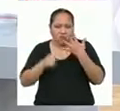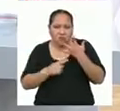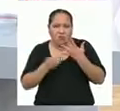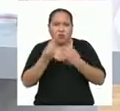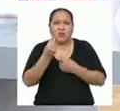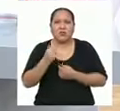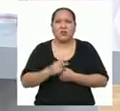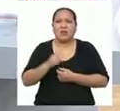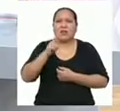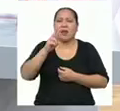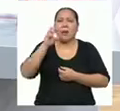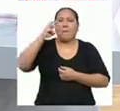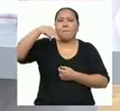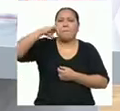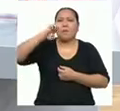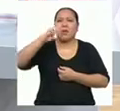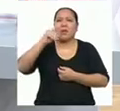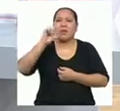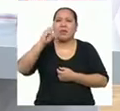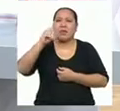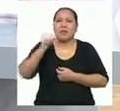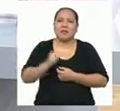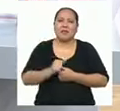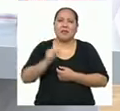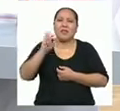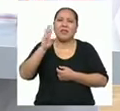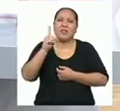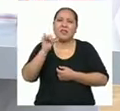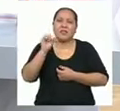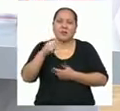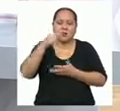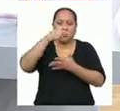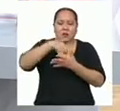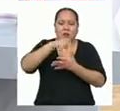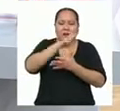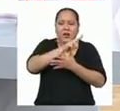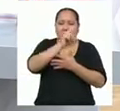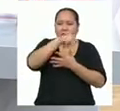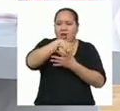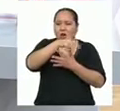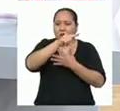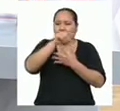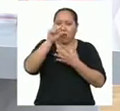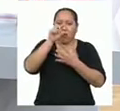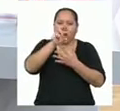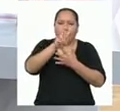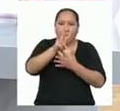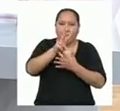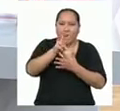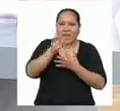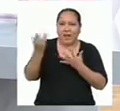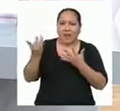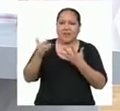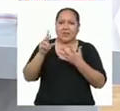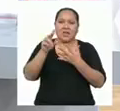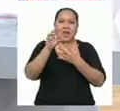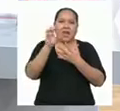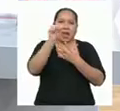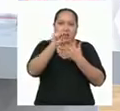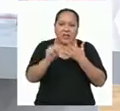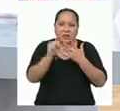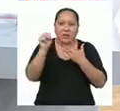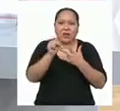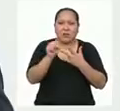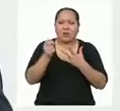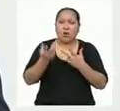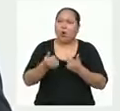Hemos hasta ahora revisado el rango, la varianza y la desviación estándar. ¿Hay alguna otra medida